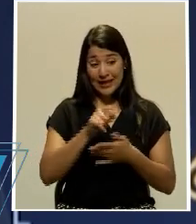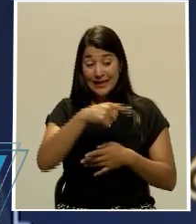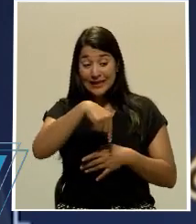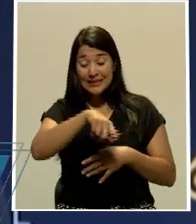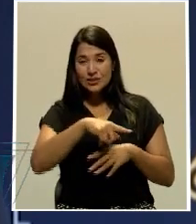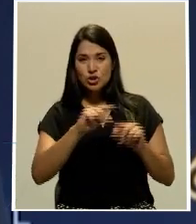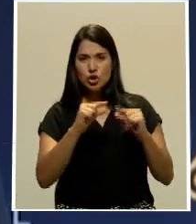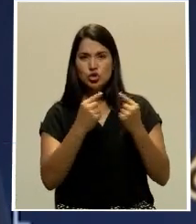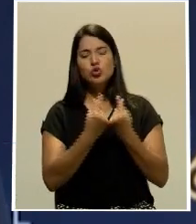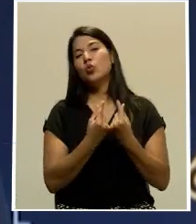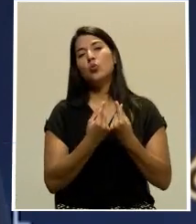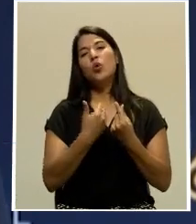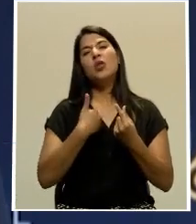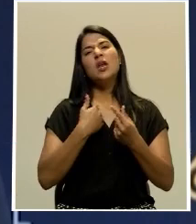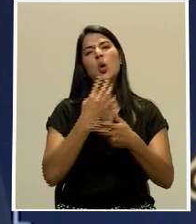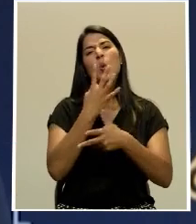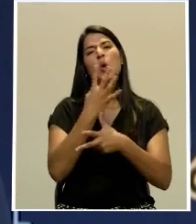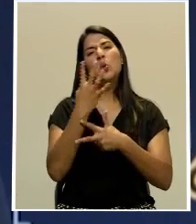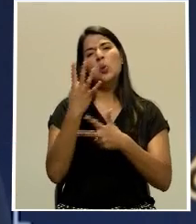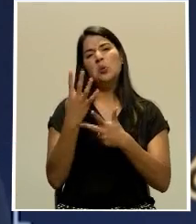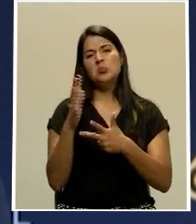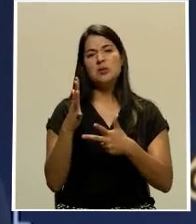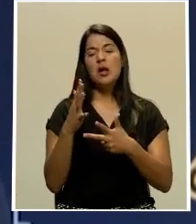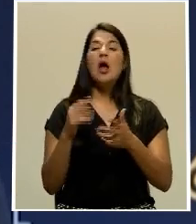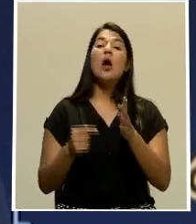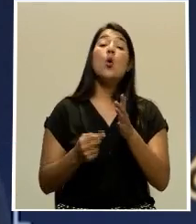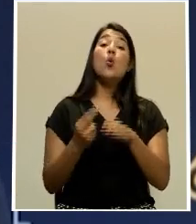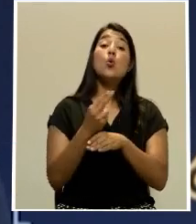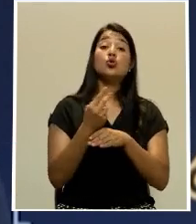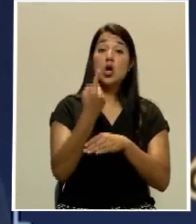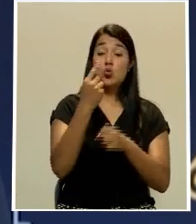Ellos van cuatro personas en un vehículo.